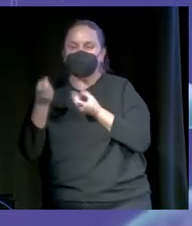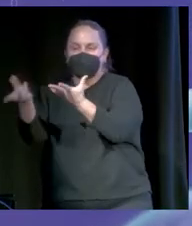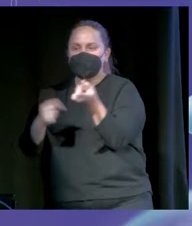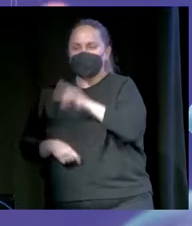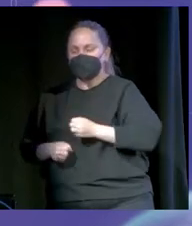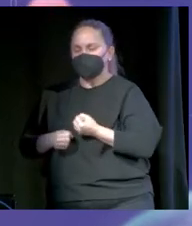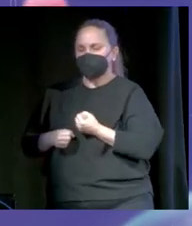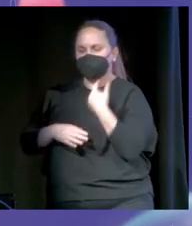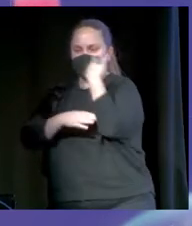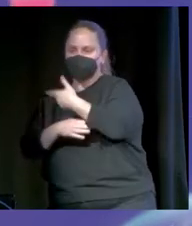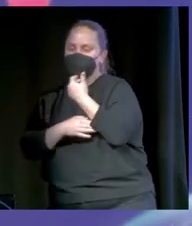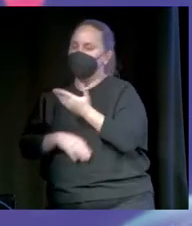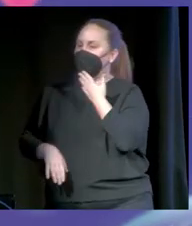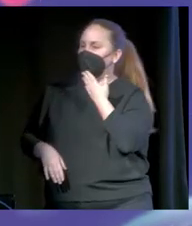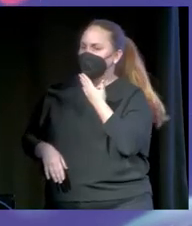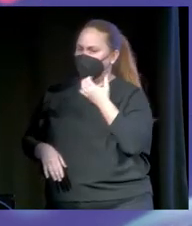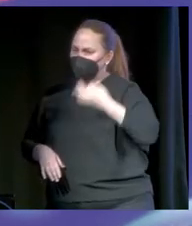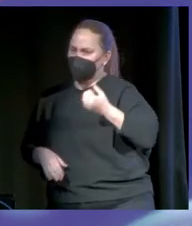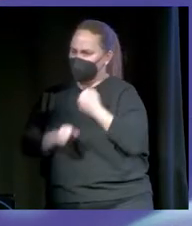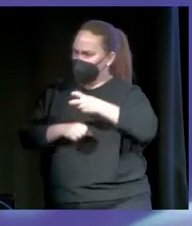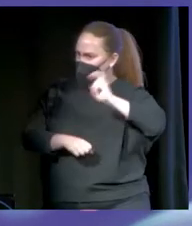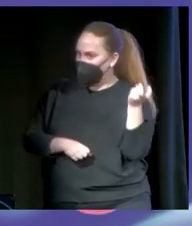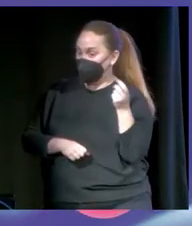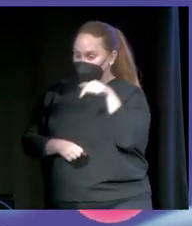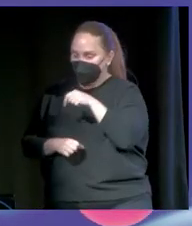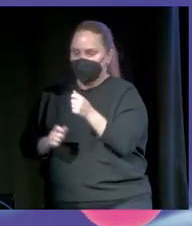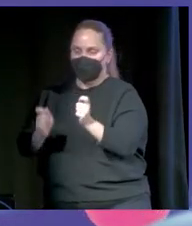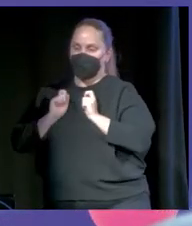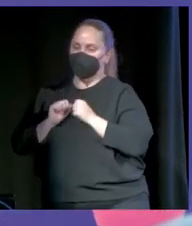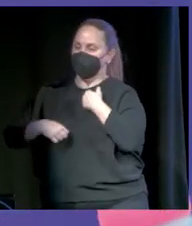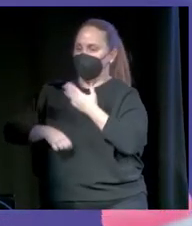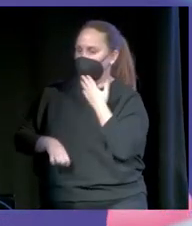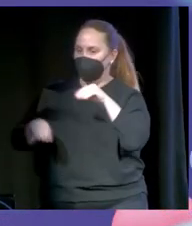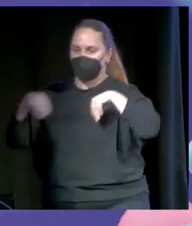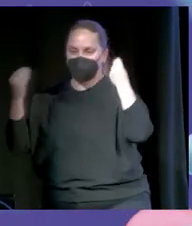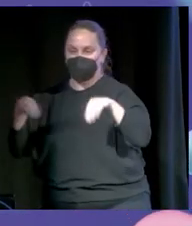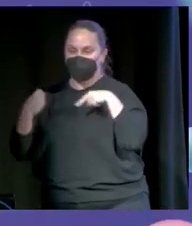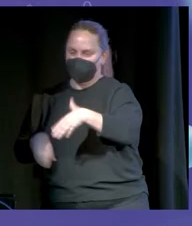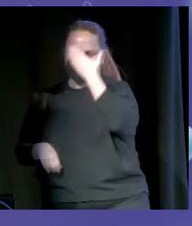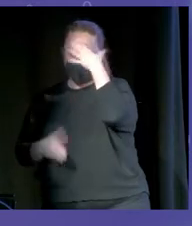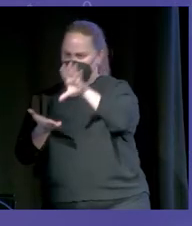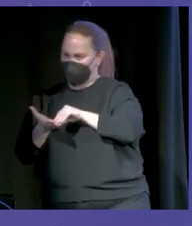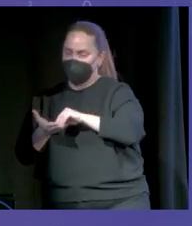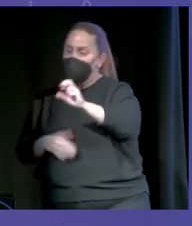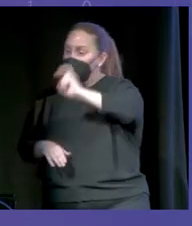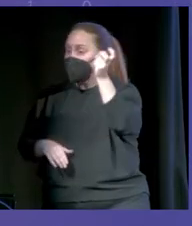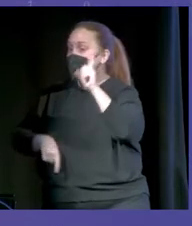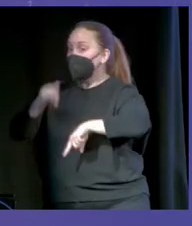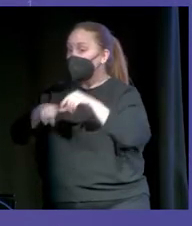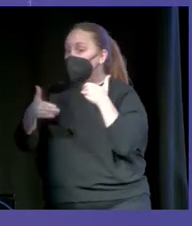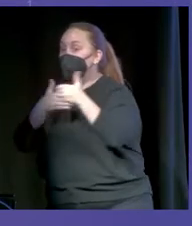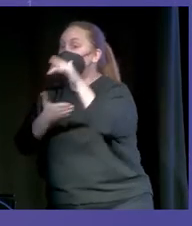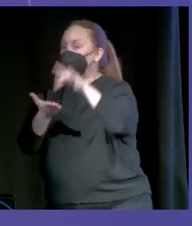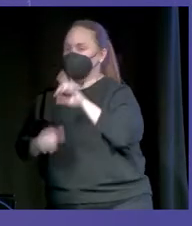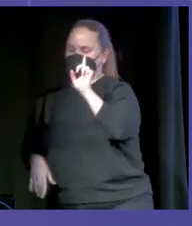Seguro que tenéis otro trabajo. Tenéis que disfrutar de contar cosas. Y para mí, ese es el motivo principal. El resto de cosas llegarán o no.